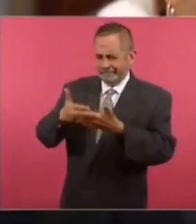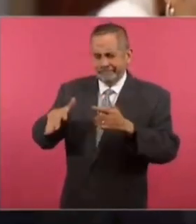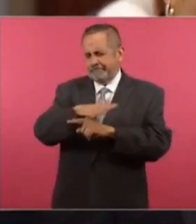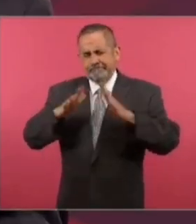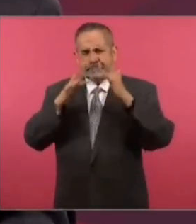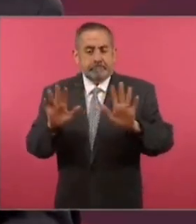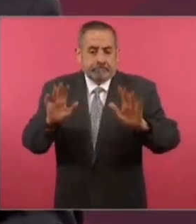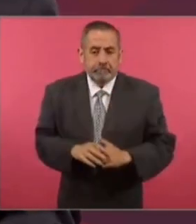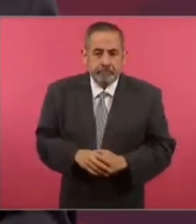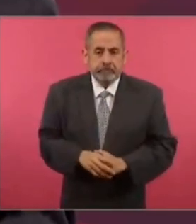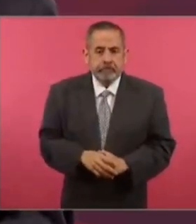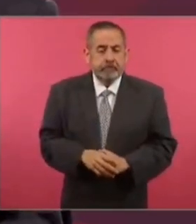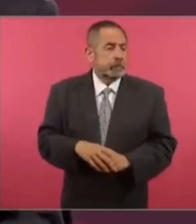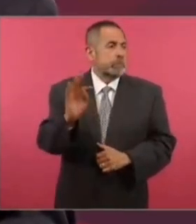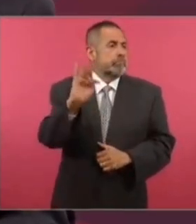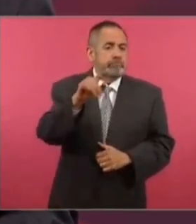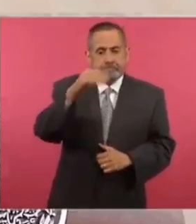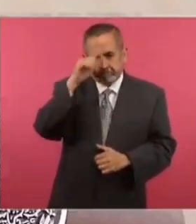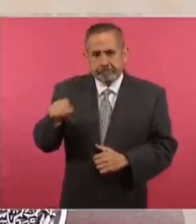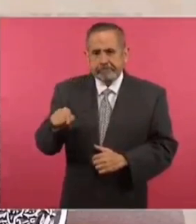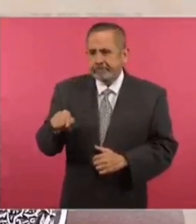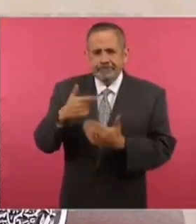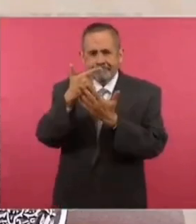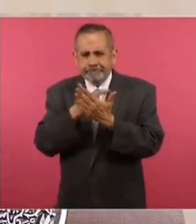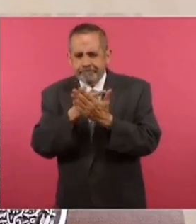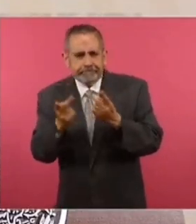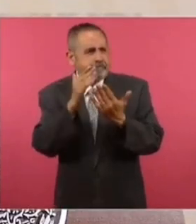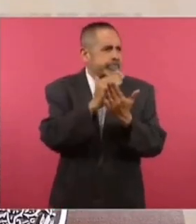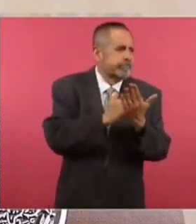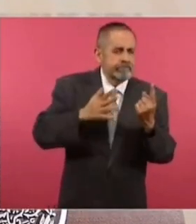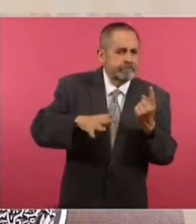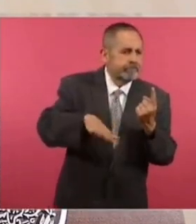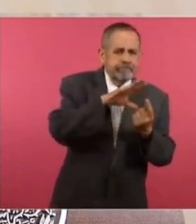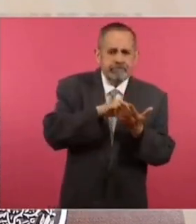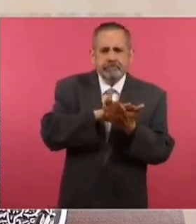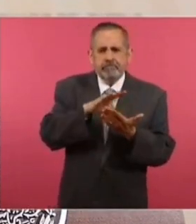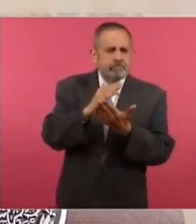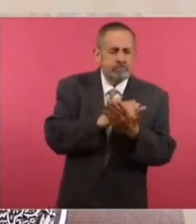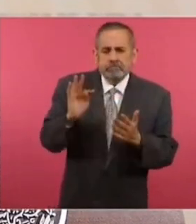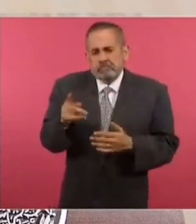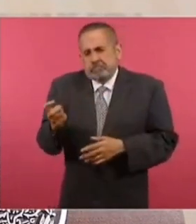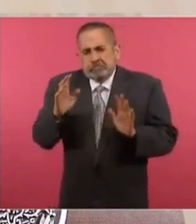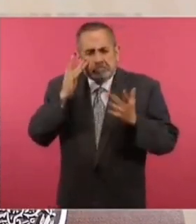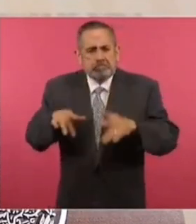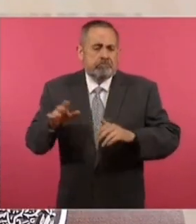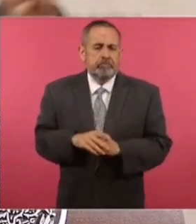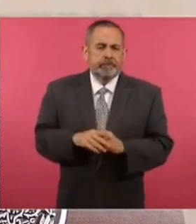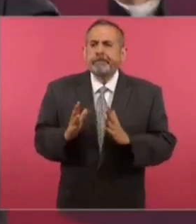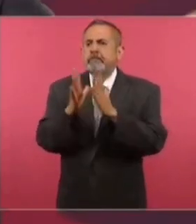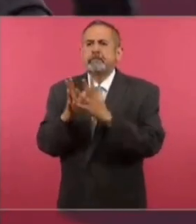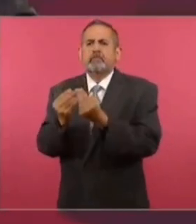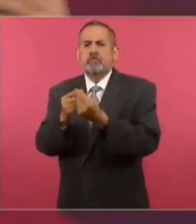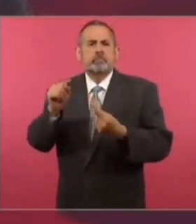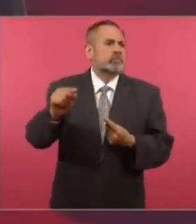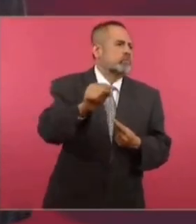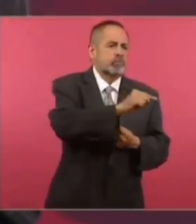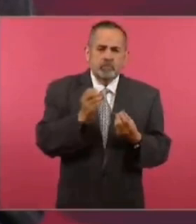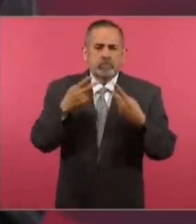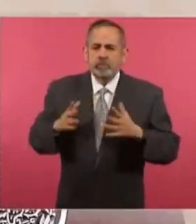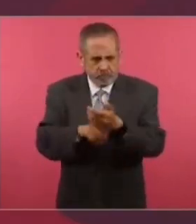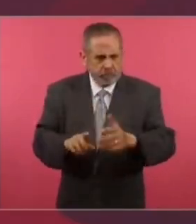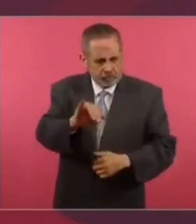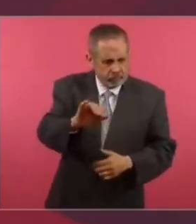actual? Pues puede ser por el censo o la búsqueda que se está llevando a cabo en todos lados y que están participando mucha gente,